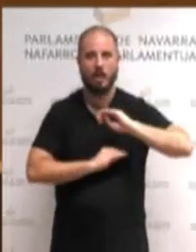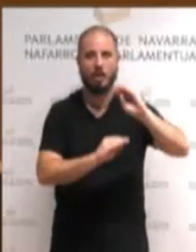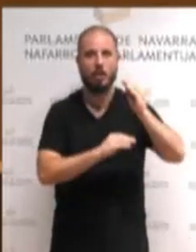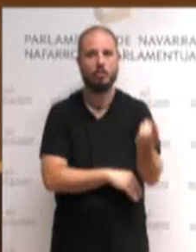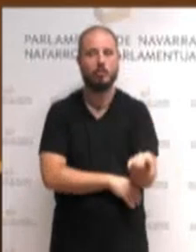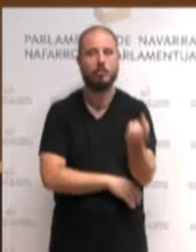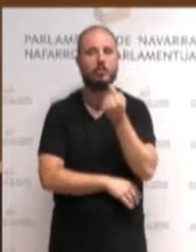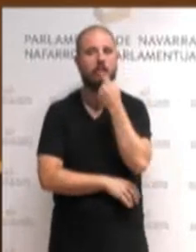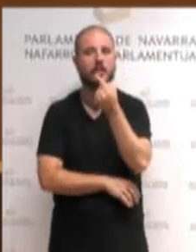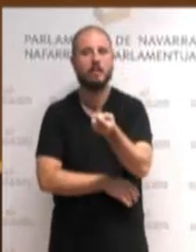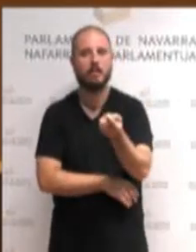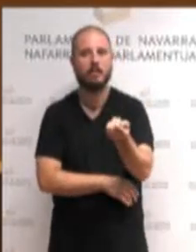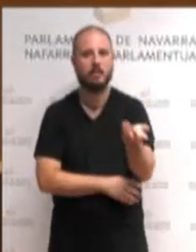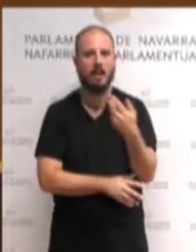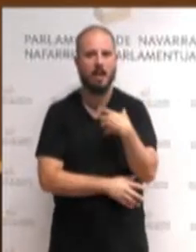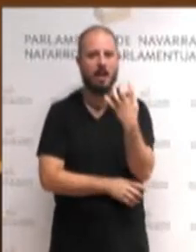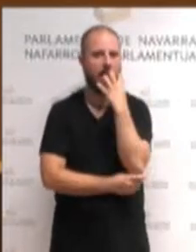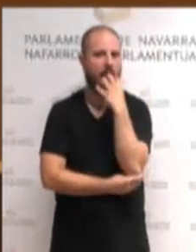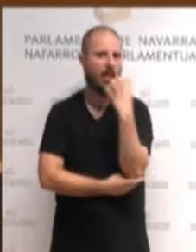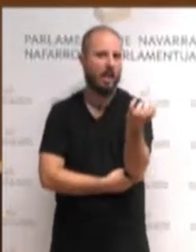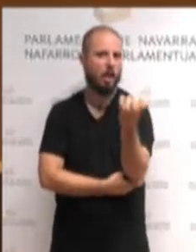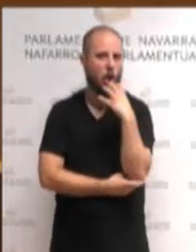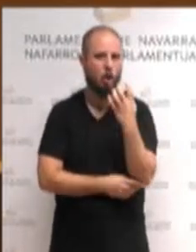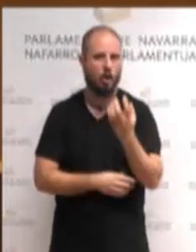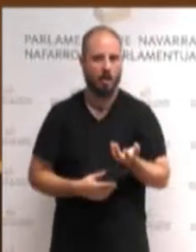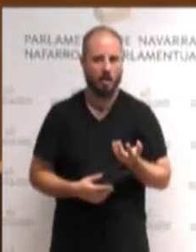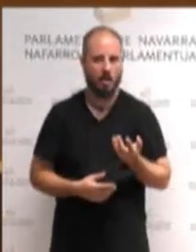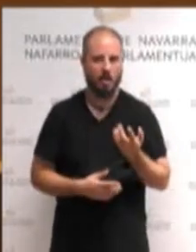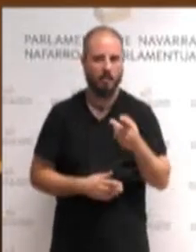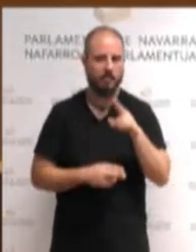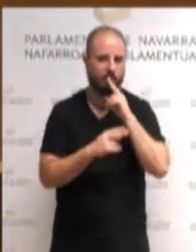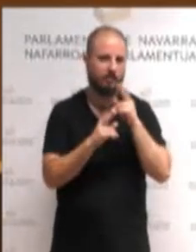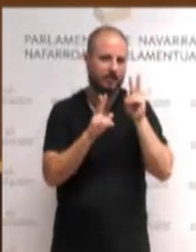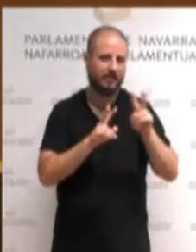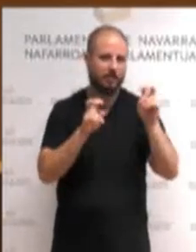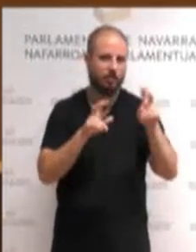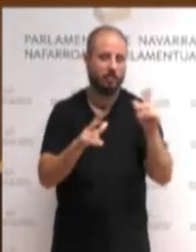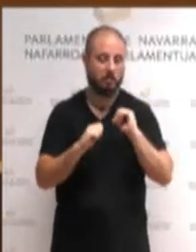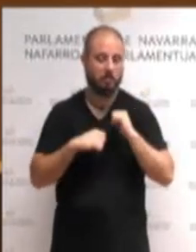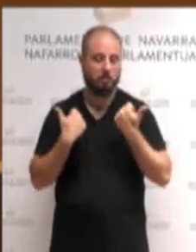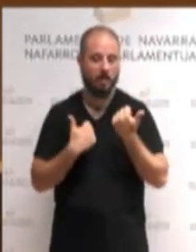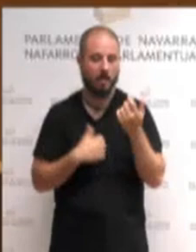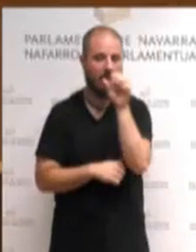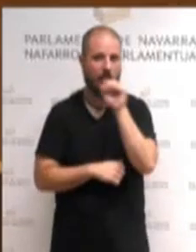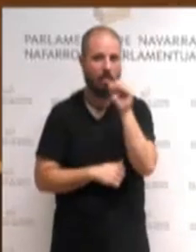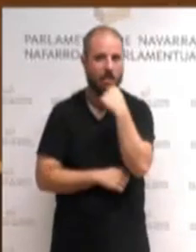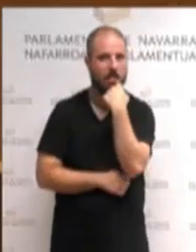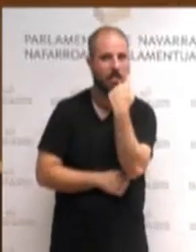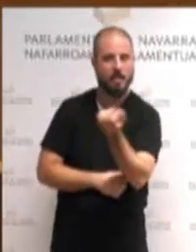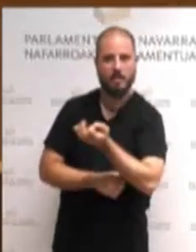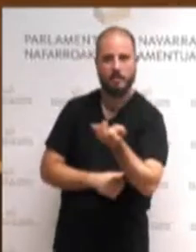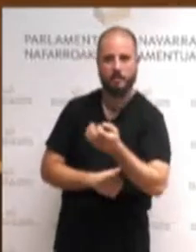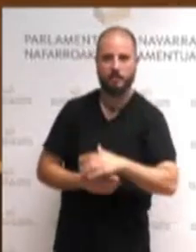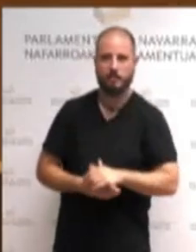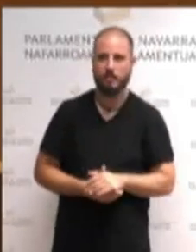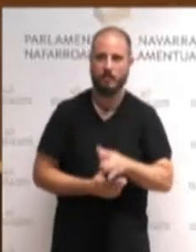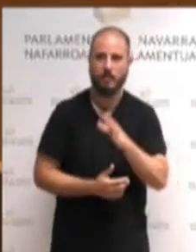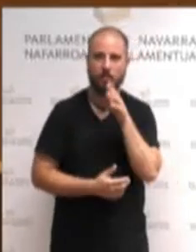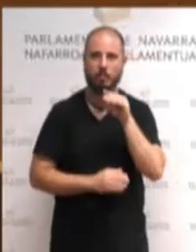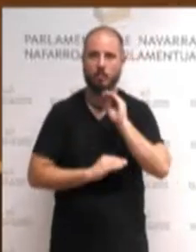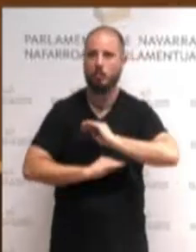Kanta horren hasieran, diote, haien berri honak gure berri txarrak